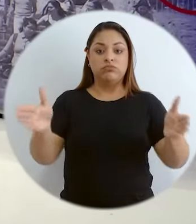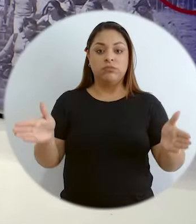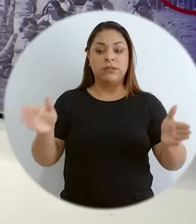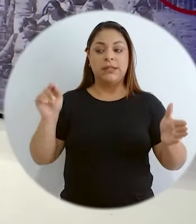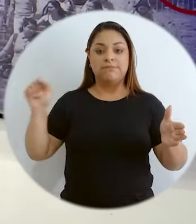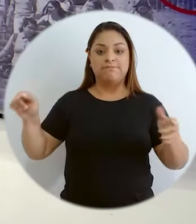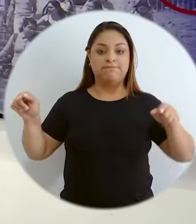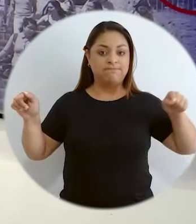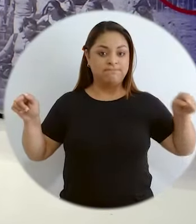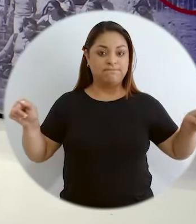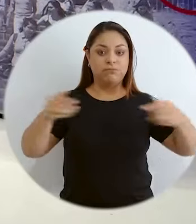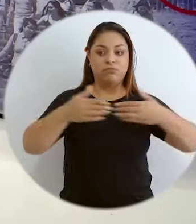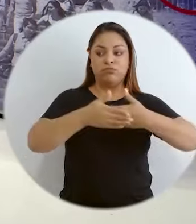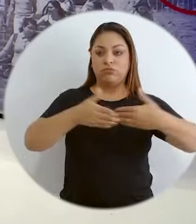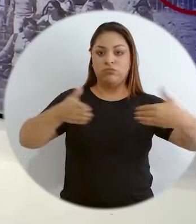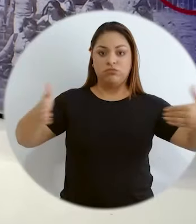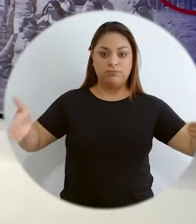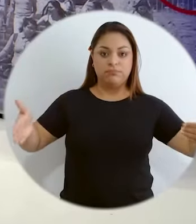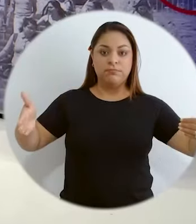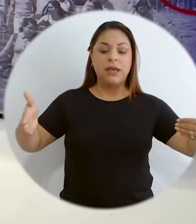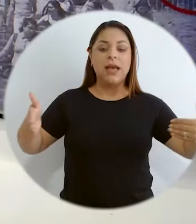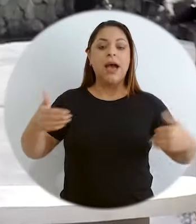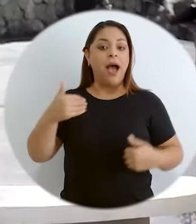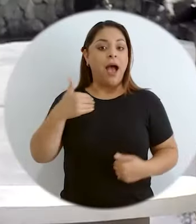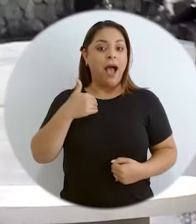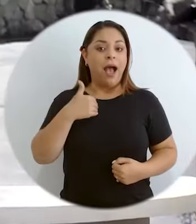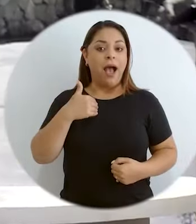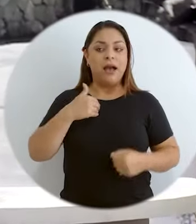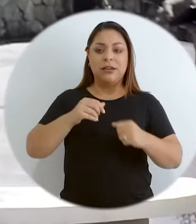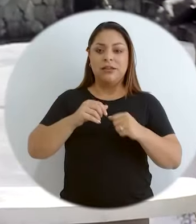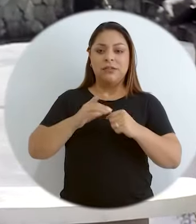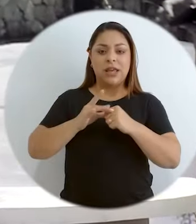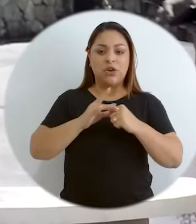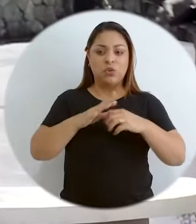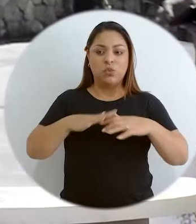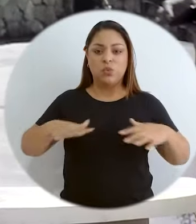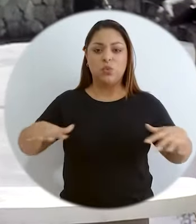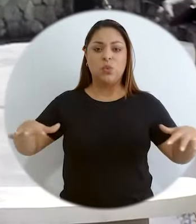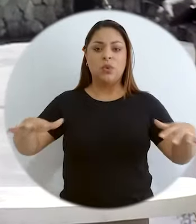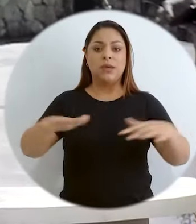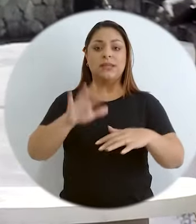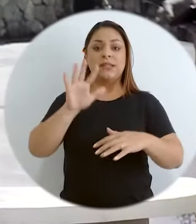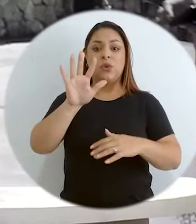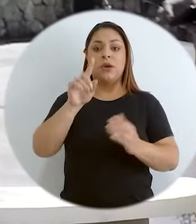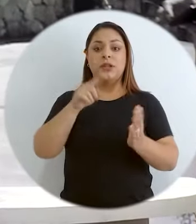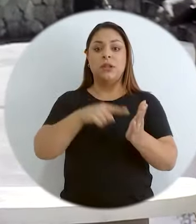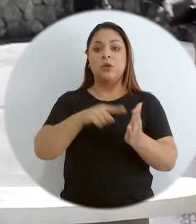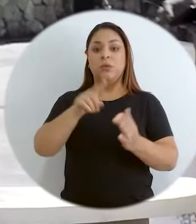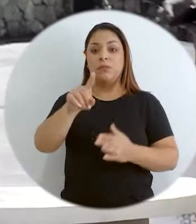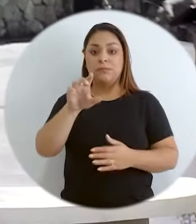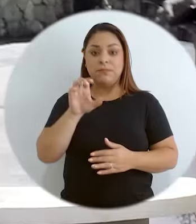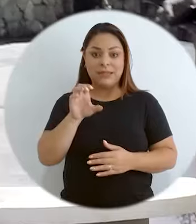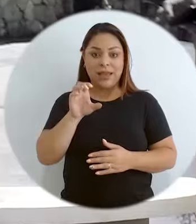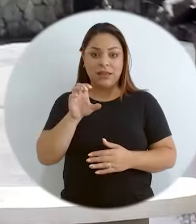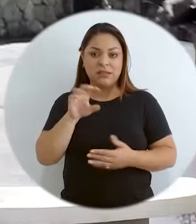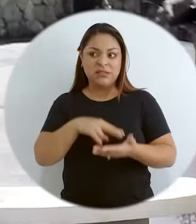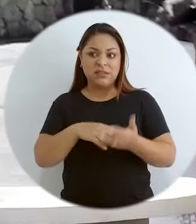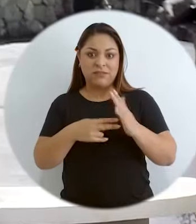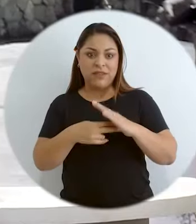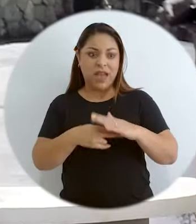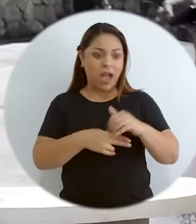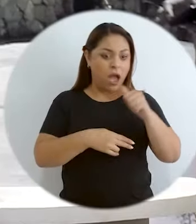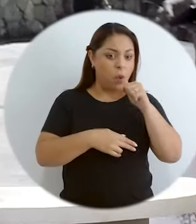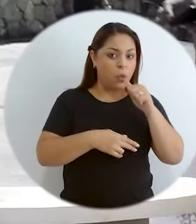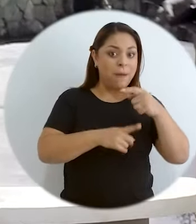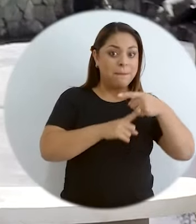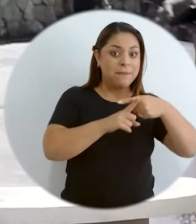de los dos litorales. Y si tomamos en cuenta que tenemos una extensión territorial de 51.100 kilómetros cuadrados, estamos hablando de la mitad